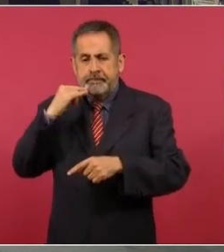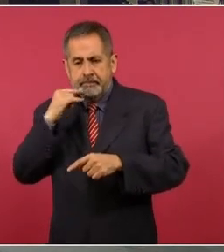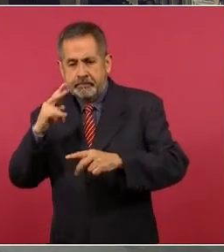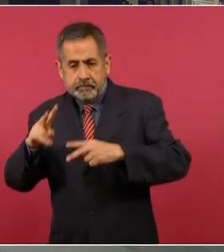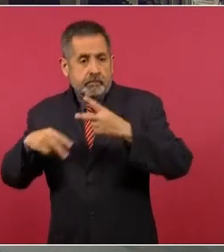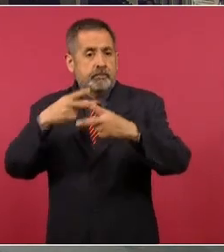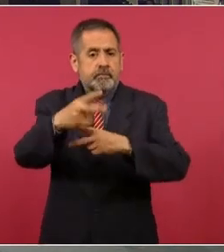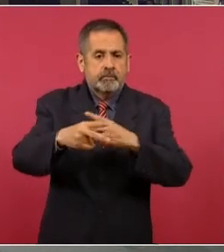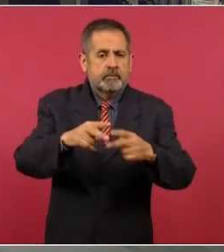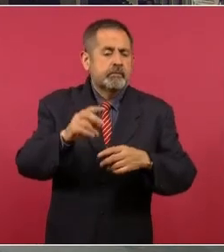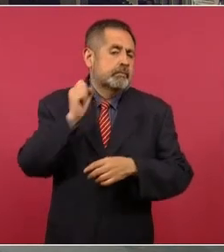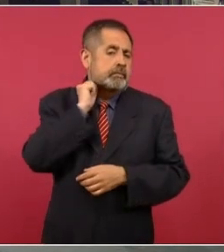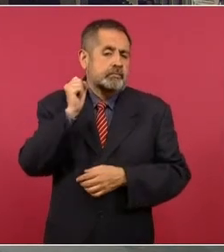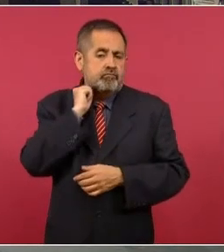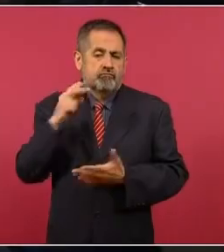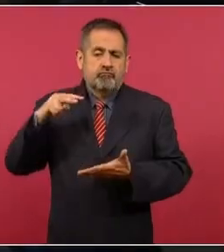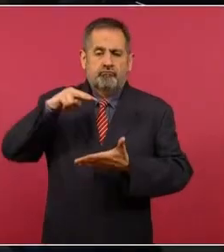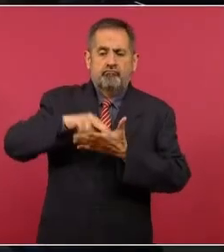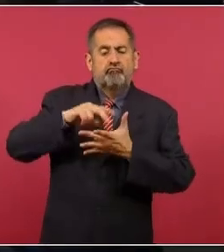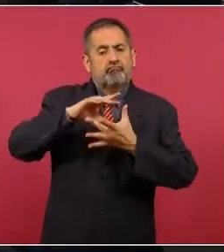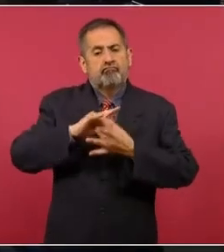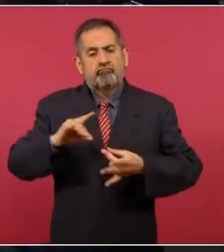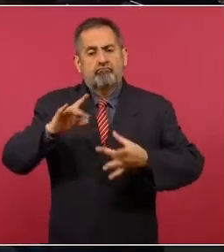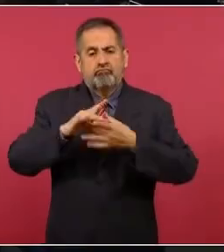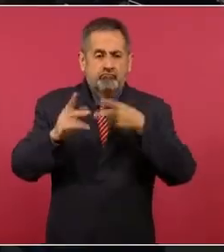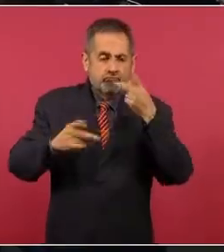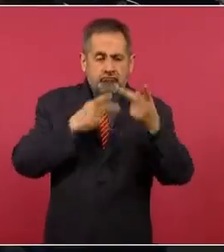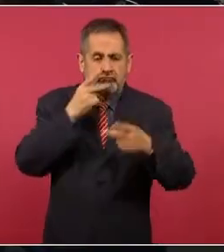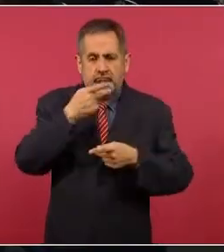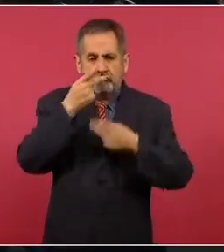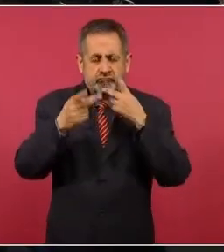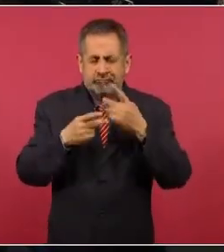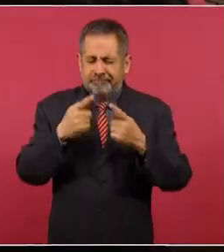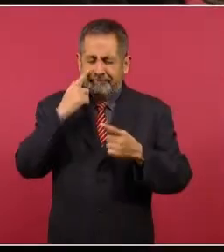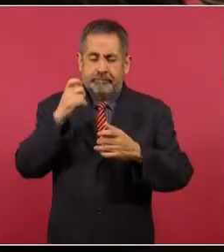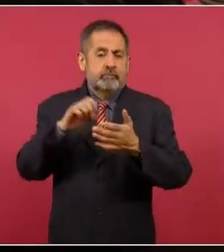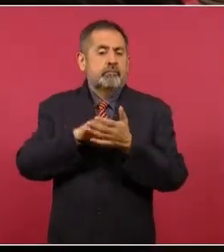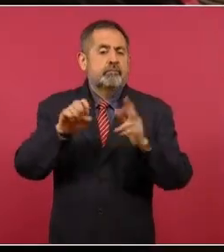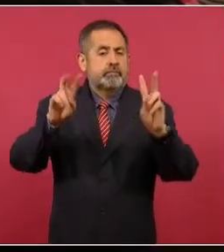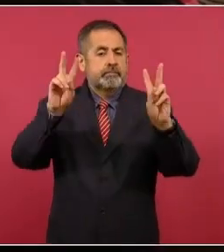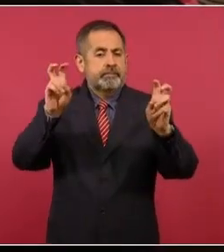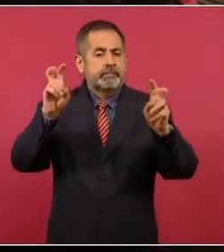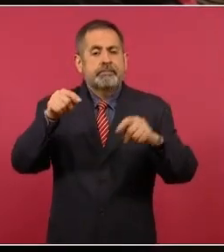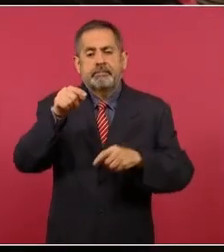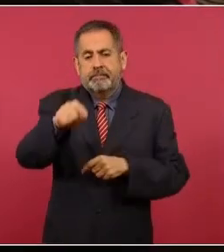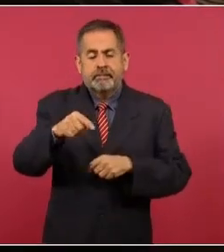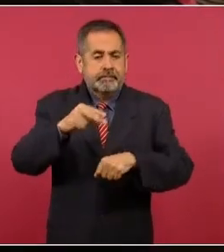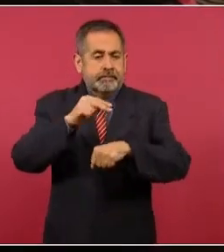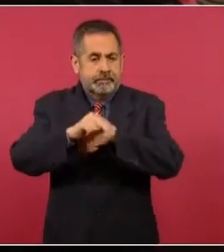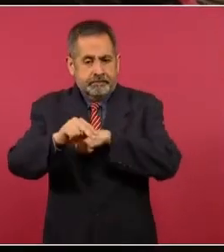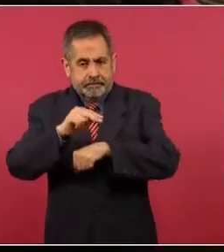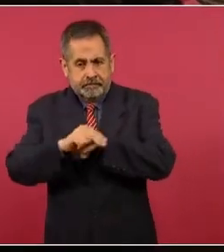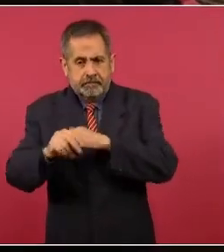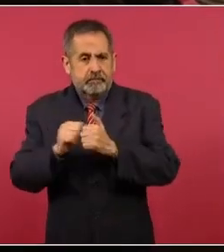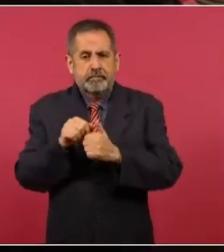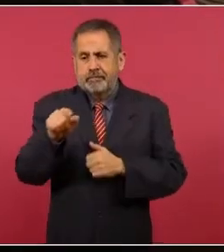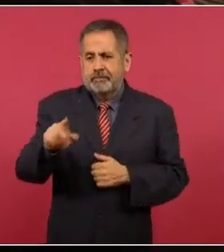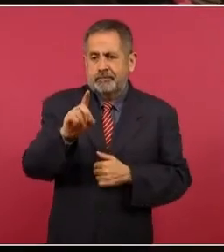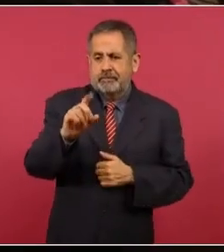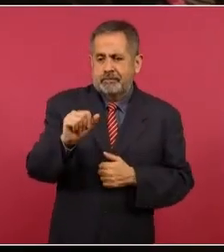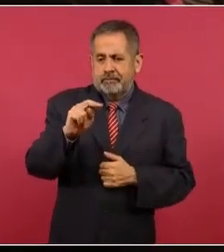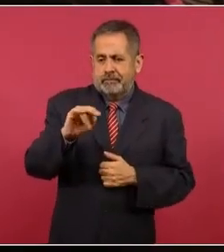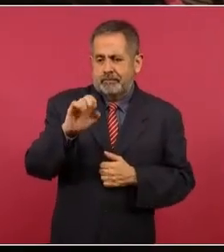dio algunas declaraciones que se pudiesen considerar como polémicas. Habló del tema de lo que pasa en Nicaragua con Daniela Ortega,